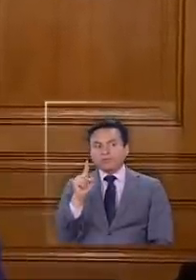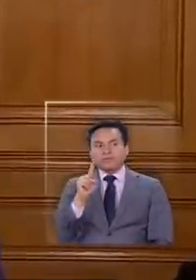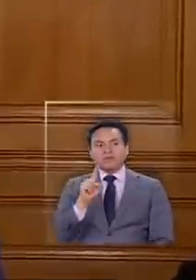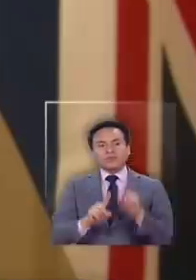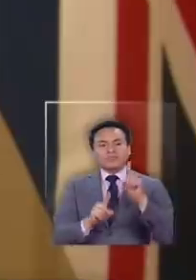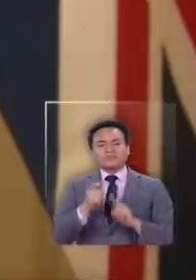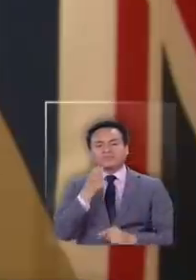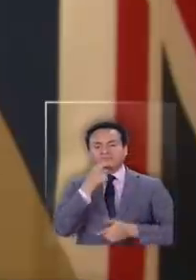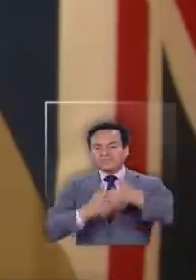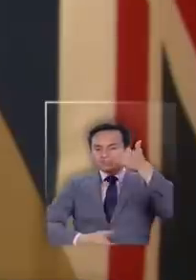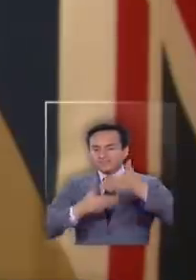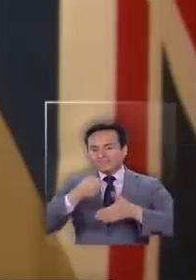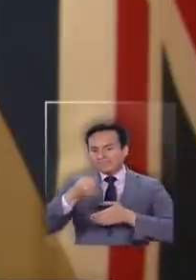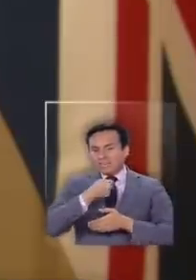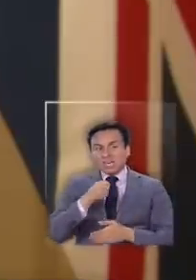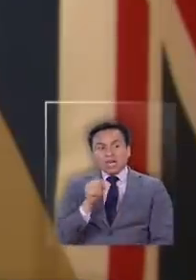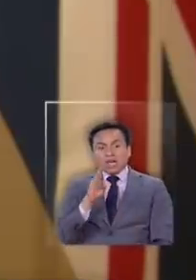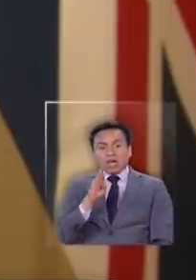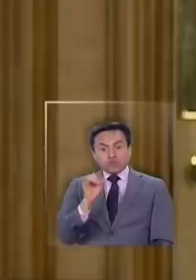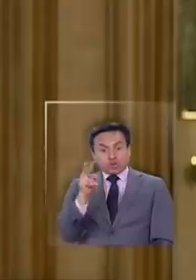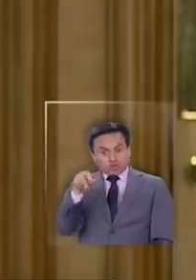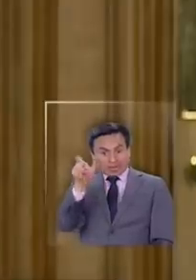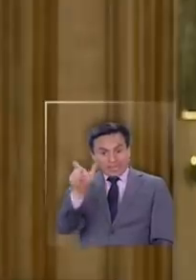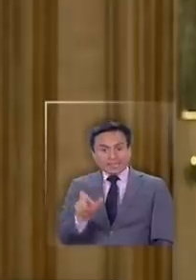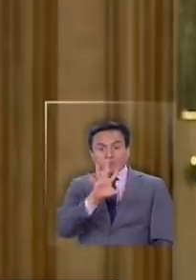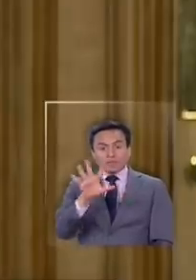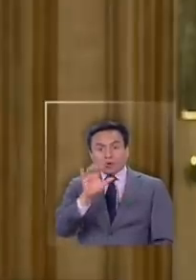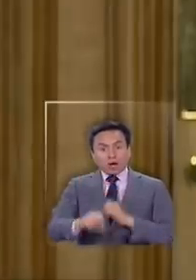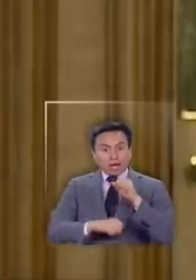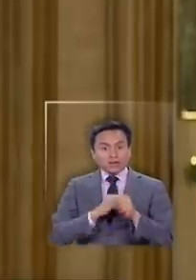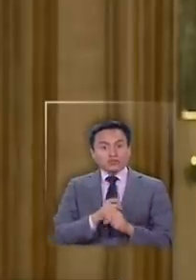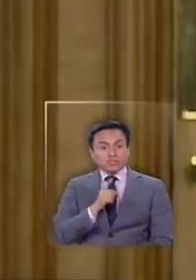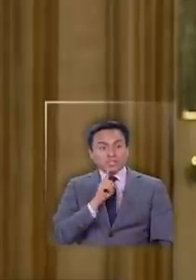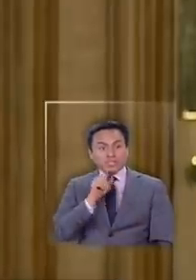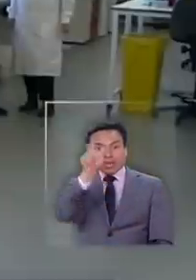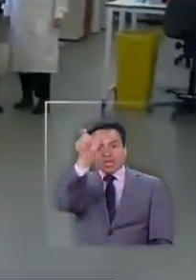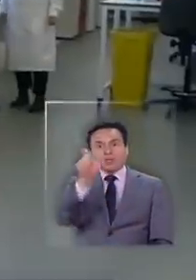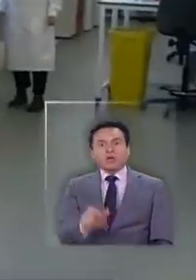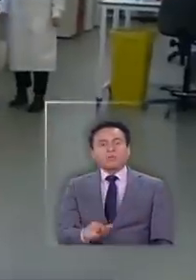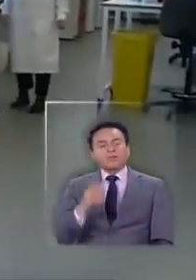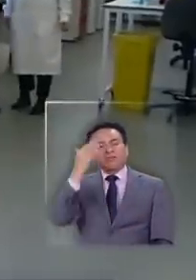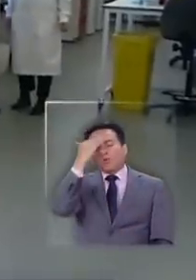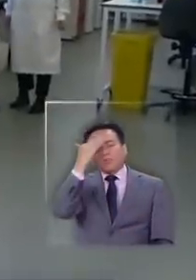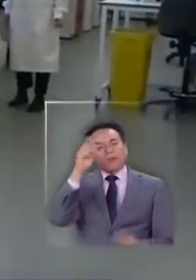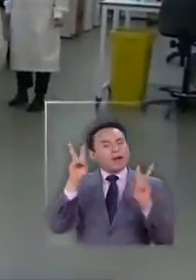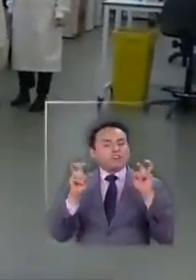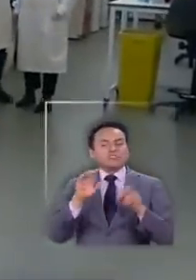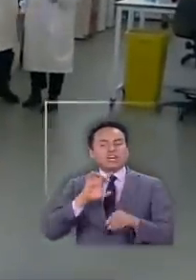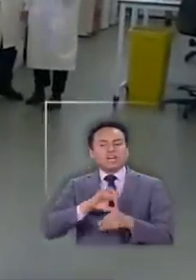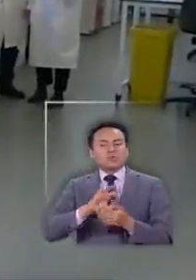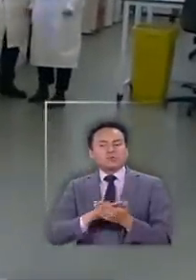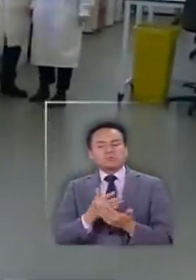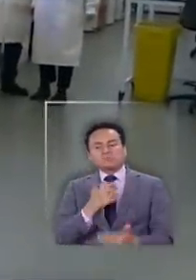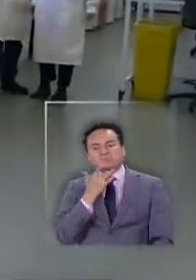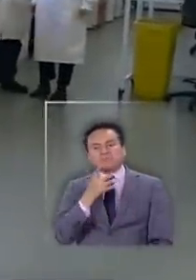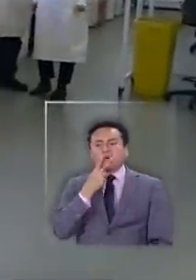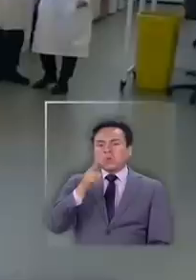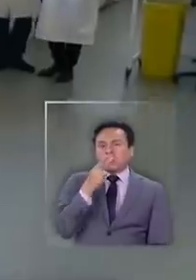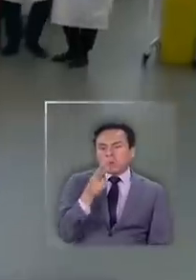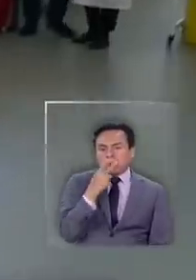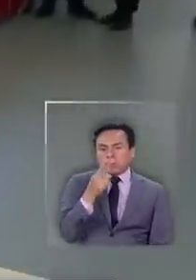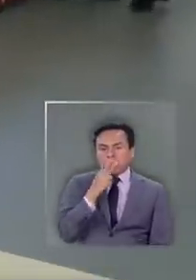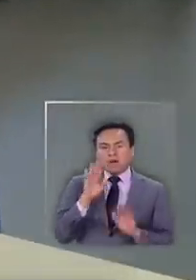medios británicos reportan que Johnson, de 55 años, es un hombre despreocupado por su salud. Fumador